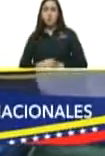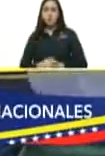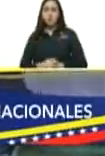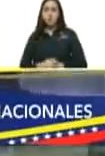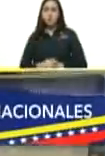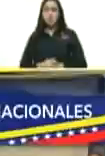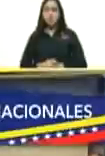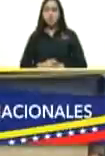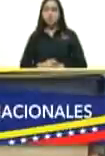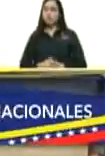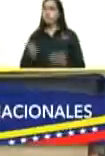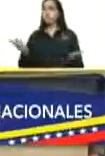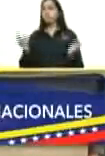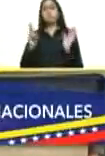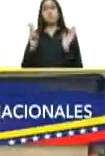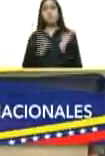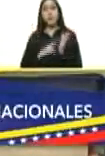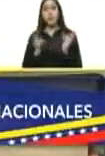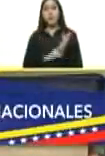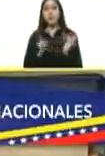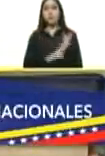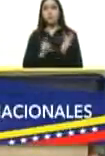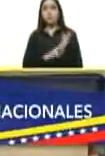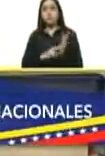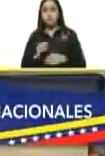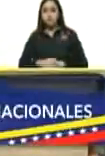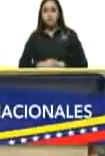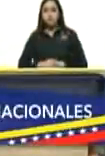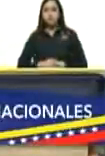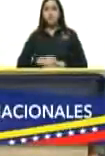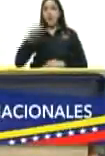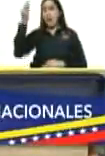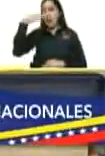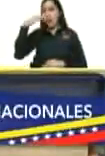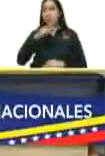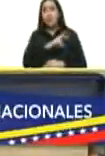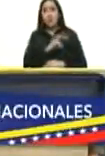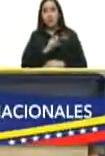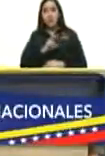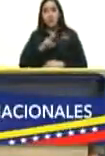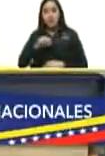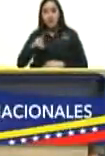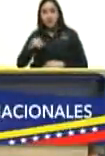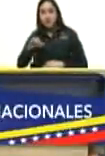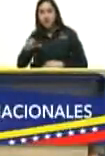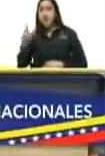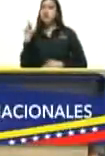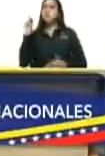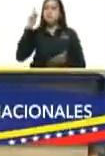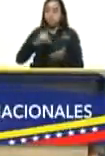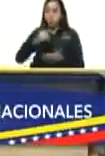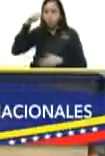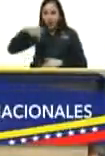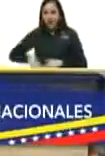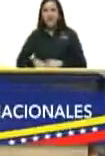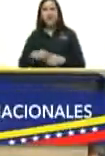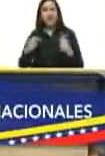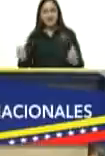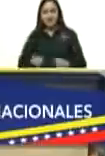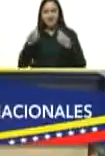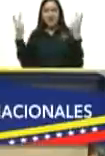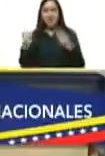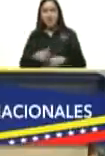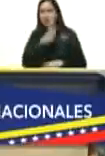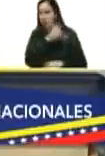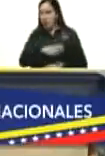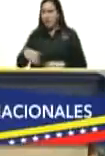esa es la verdad pero el Rendecivir llegó a Venezuela y ha salvado vidas por